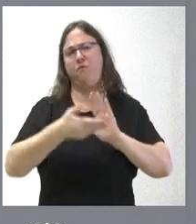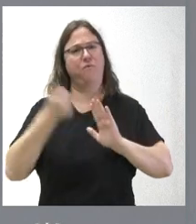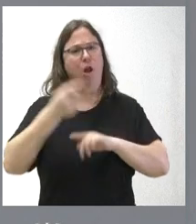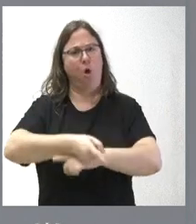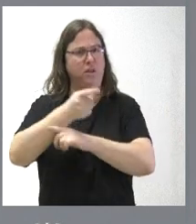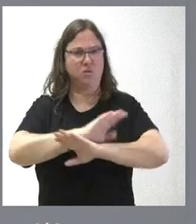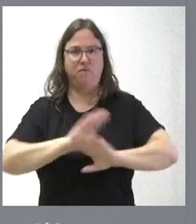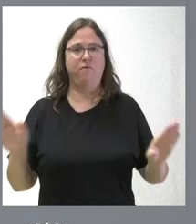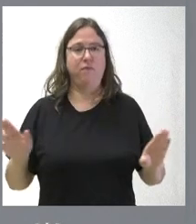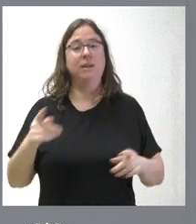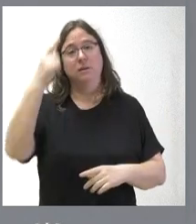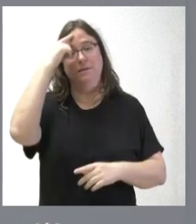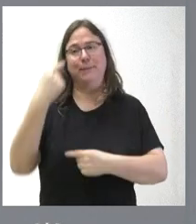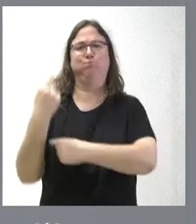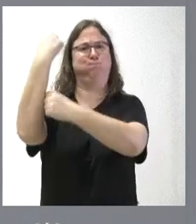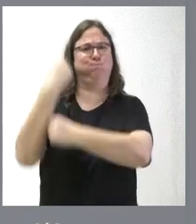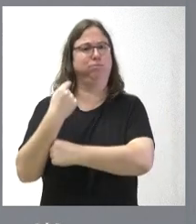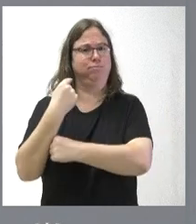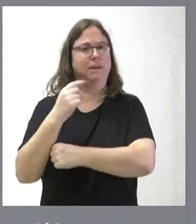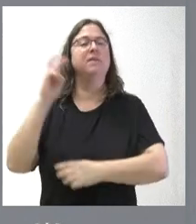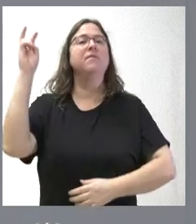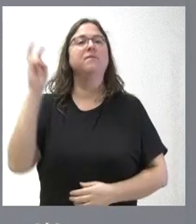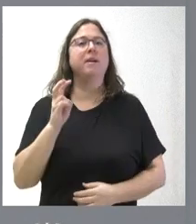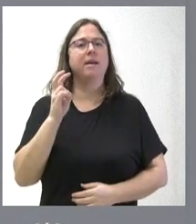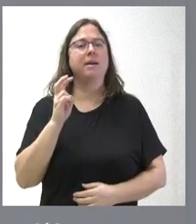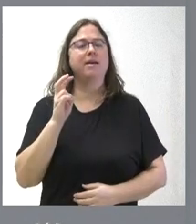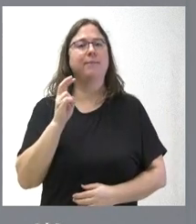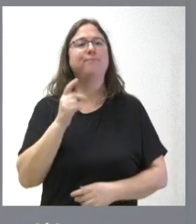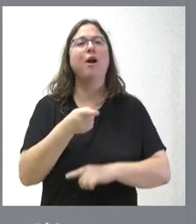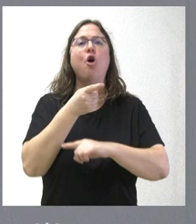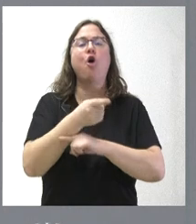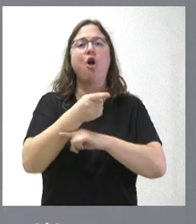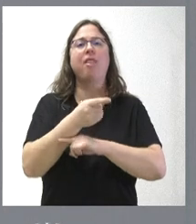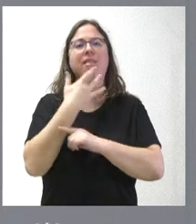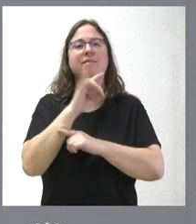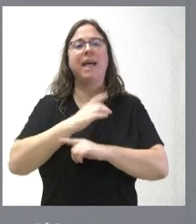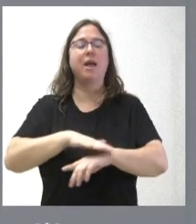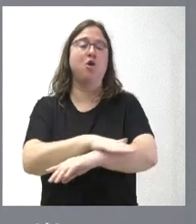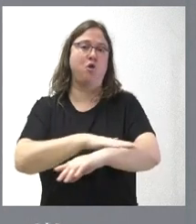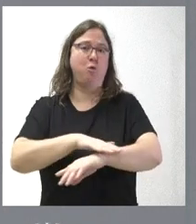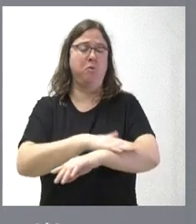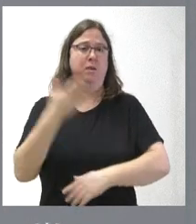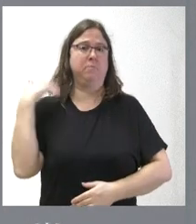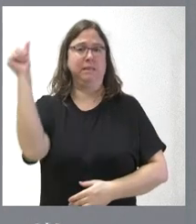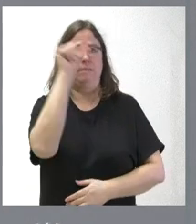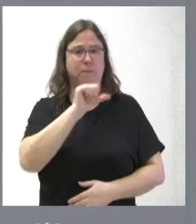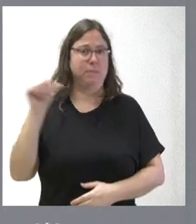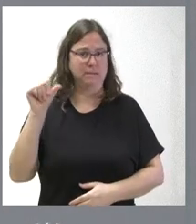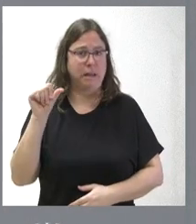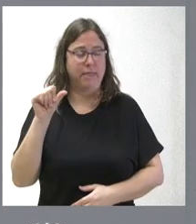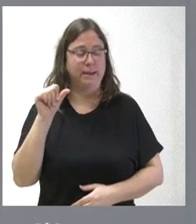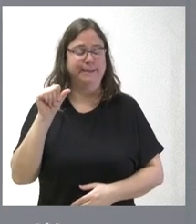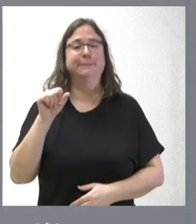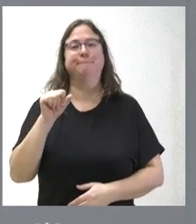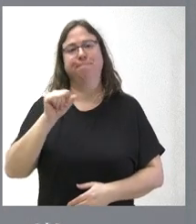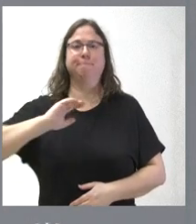Saben ustedes que esta es una imposición derivada de la orden comunicada por el Gobierno la pasada semana, que incluía